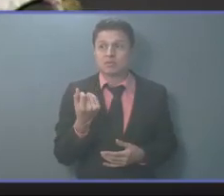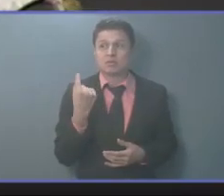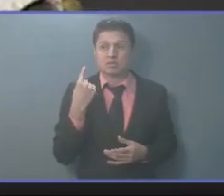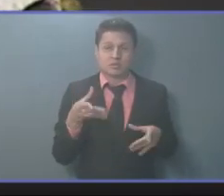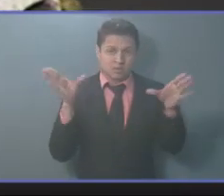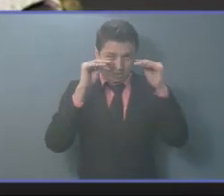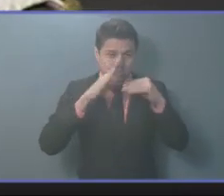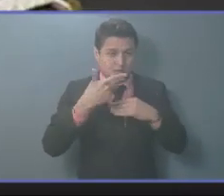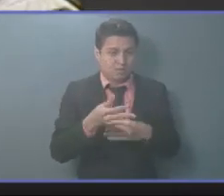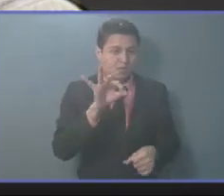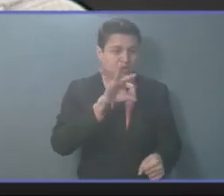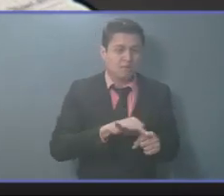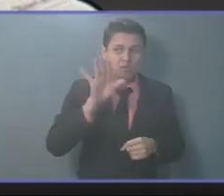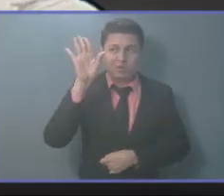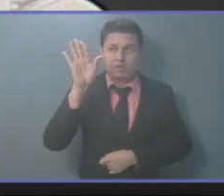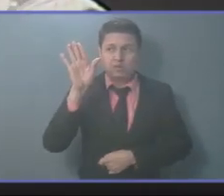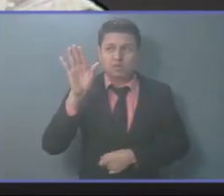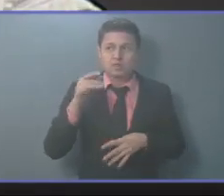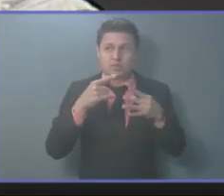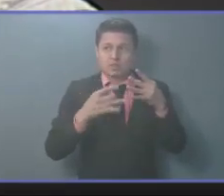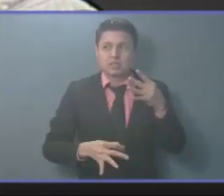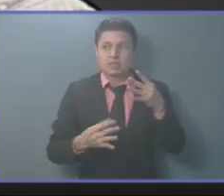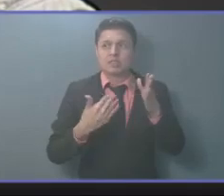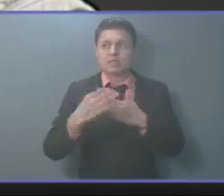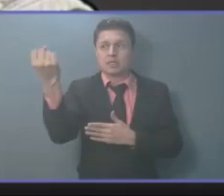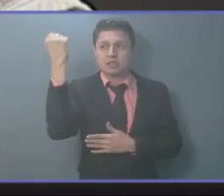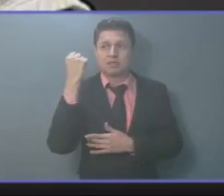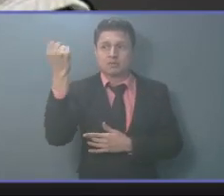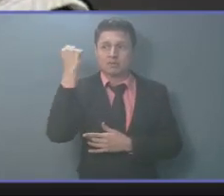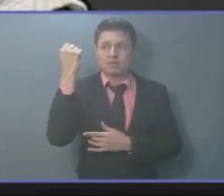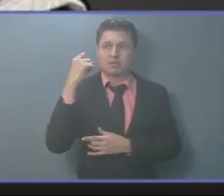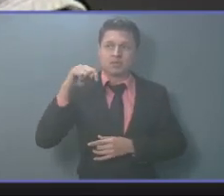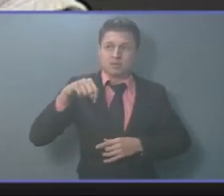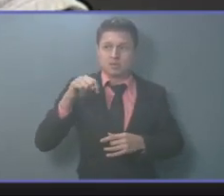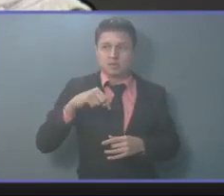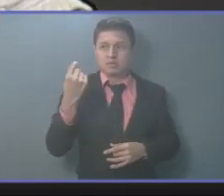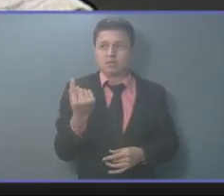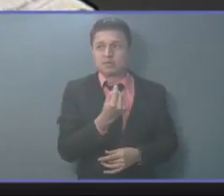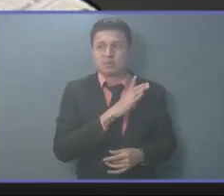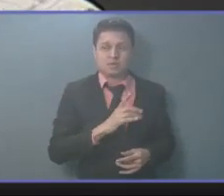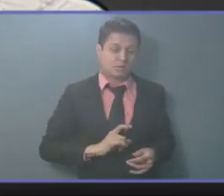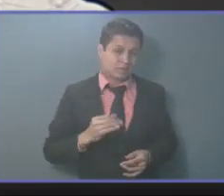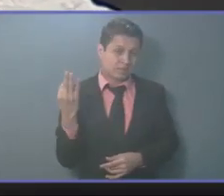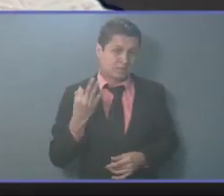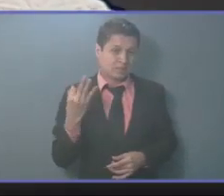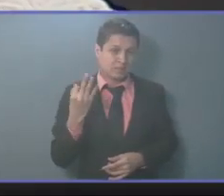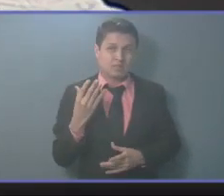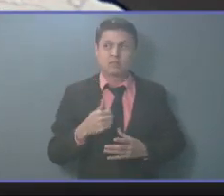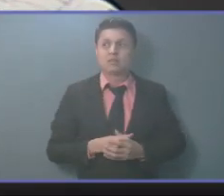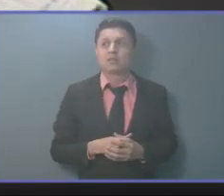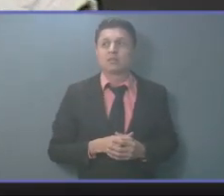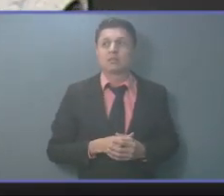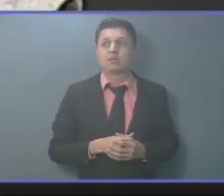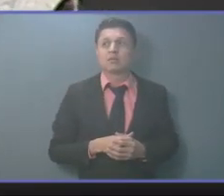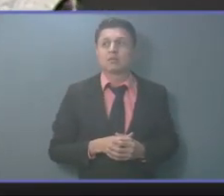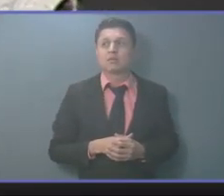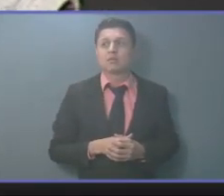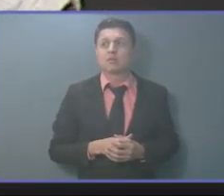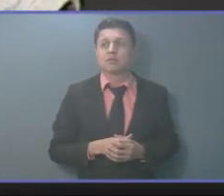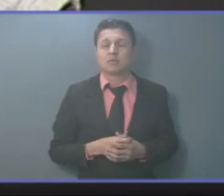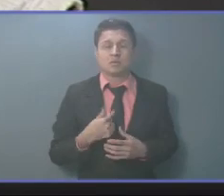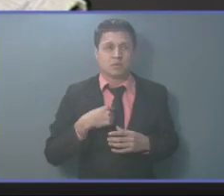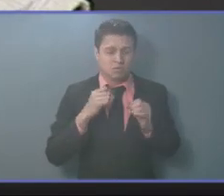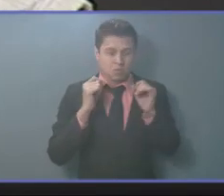después de votar este instrumento tan importante que hoy los salvadoreños necesitan, tampoco me